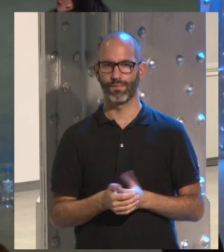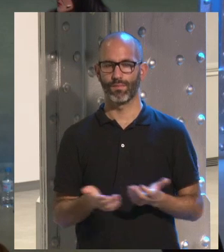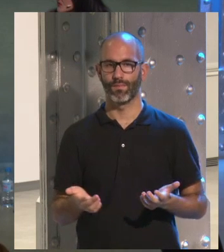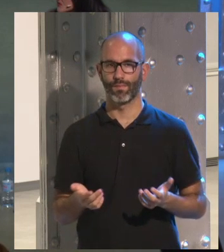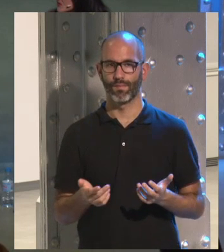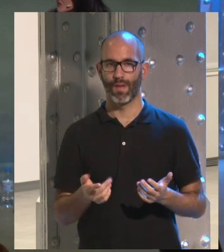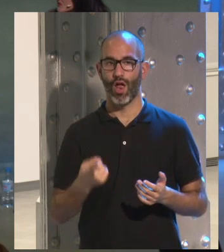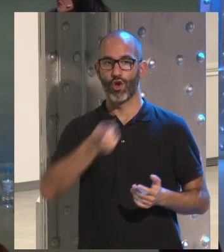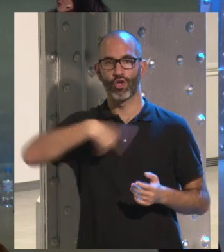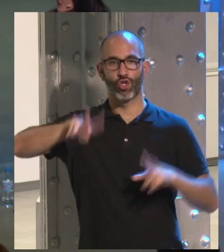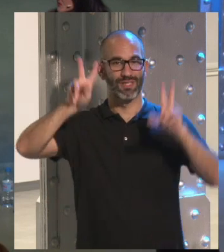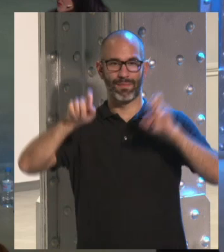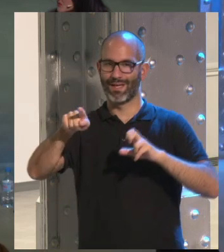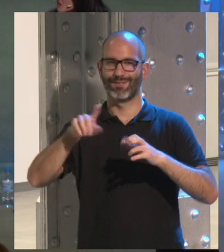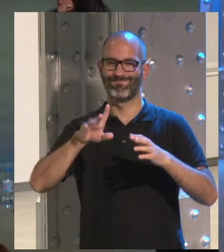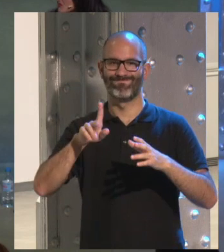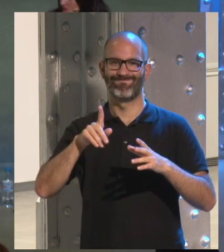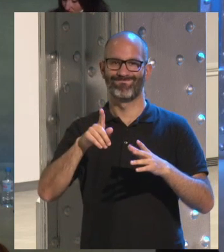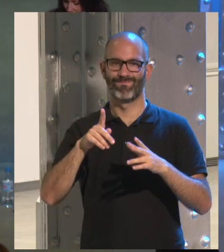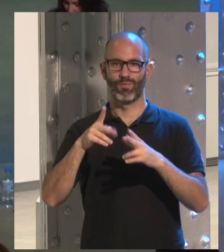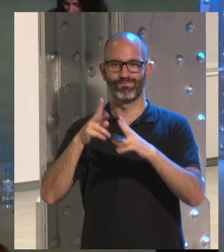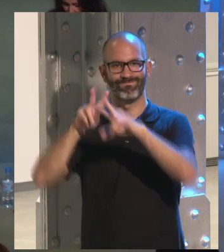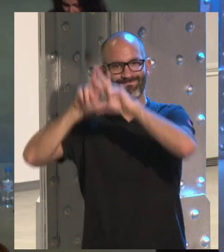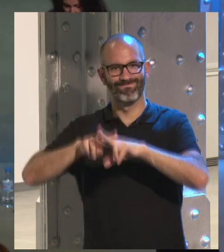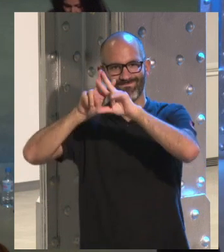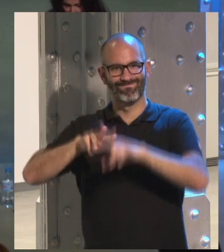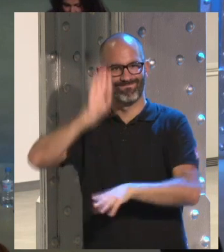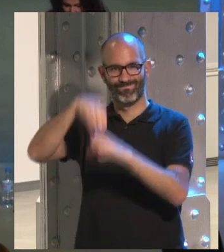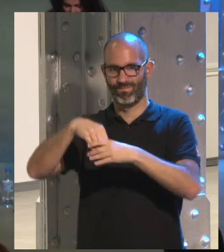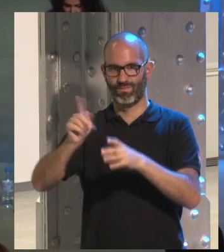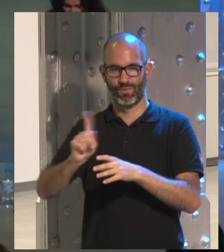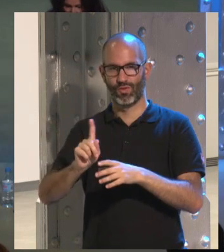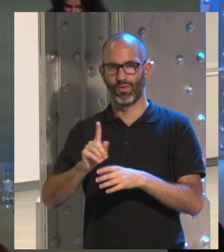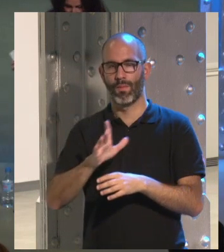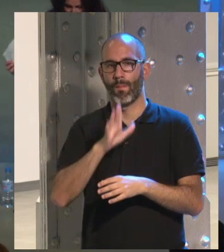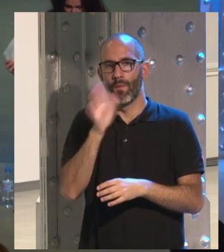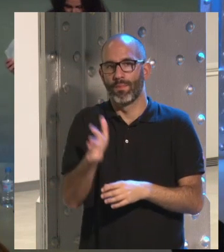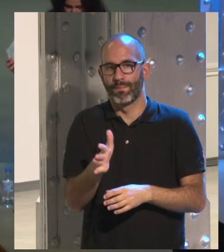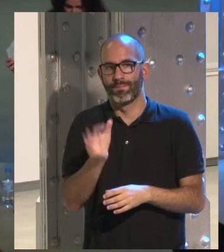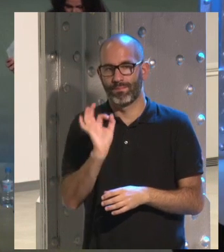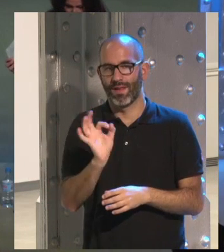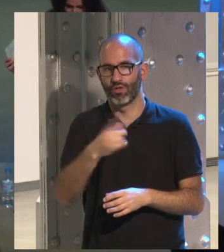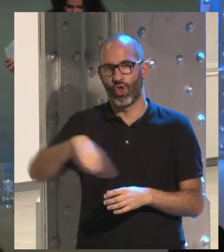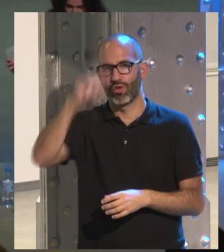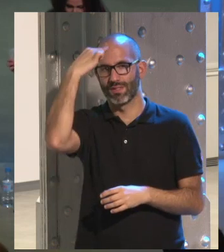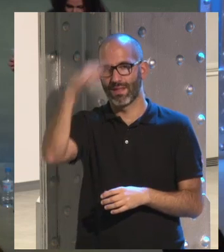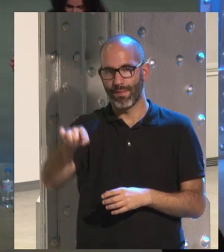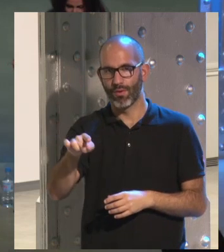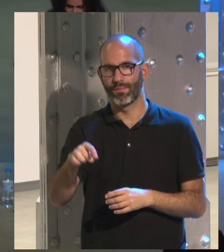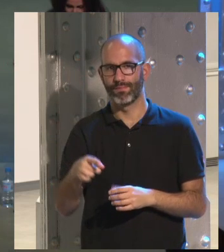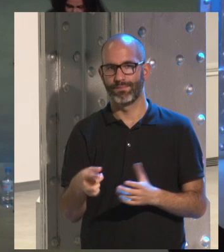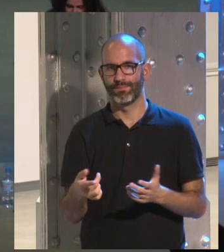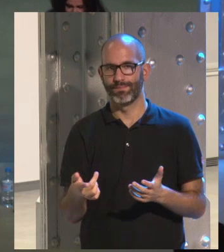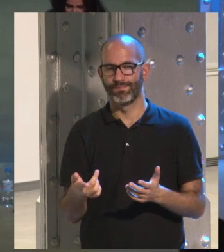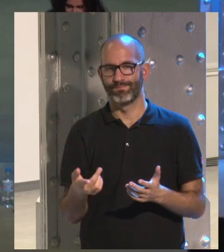No tratamos este tema que comentas porque ciertamente bueno son muy conscientes de lo por lo menos